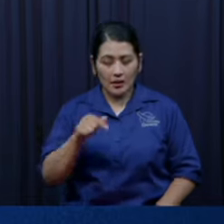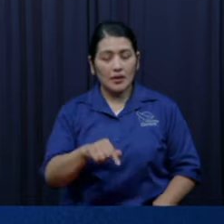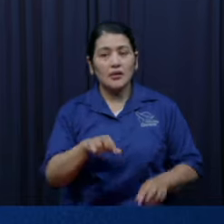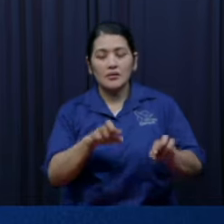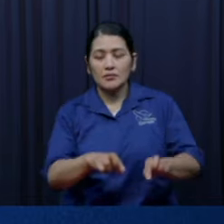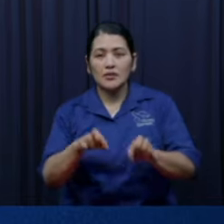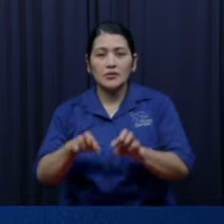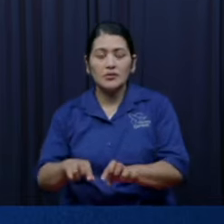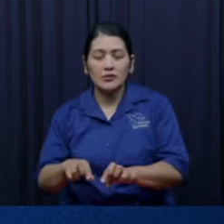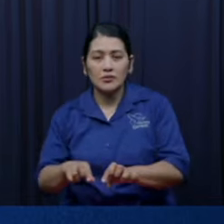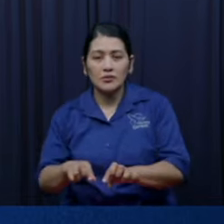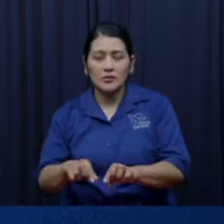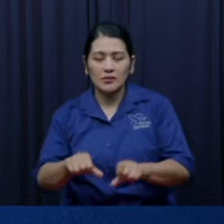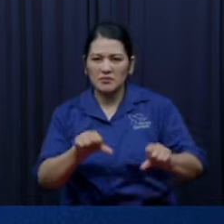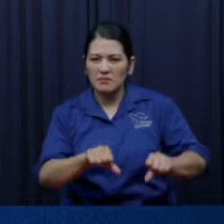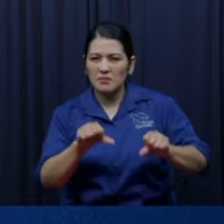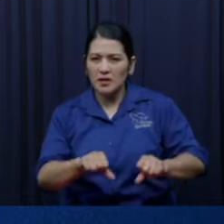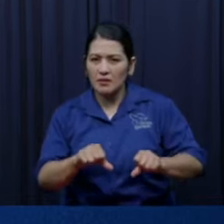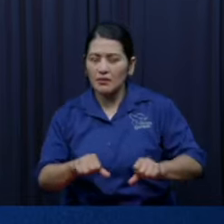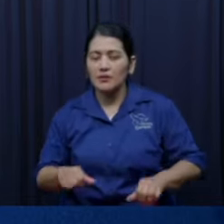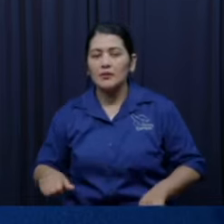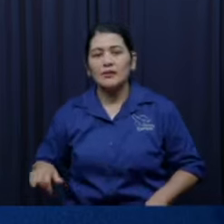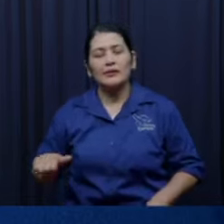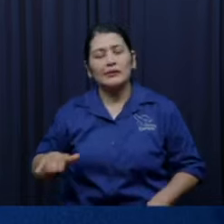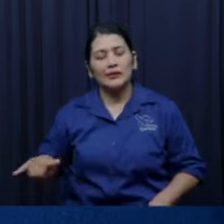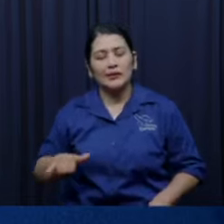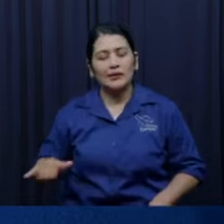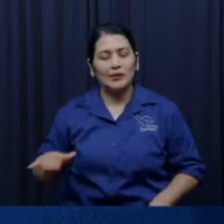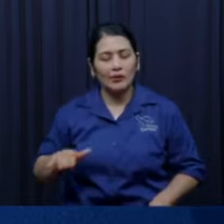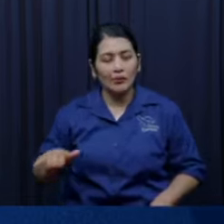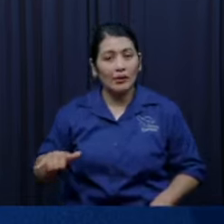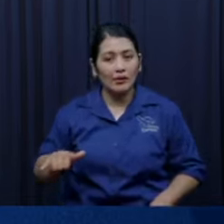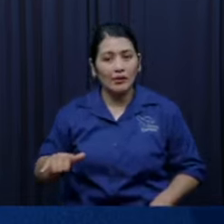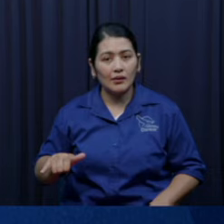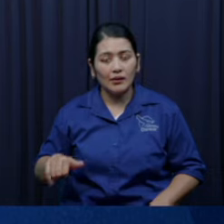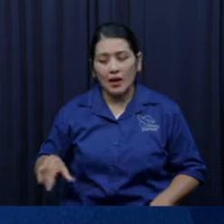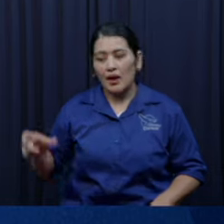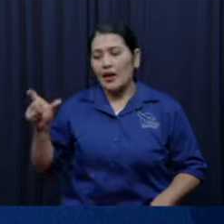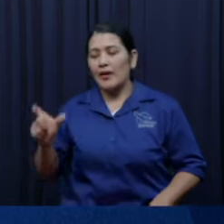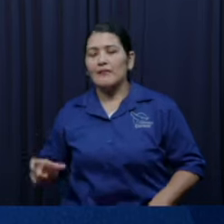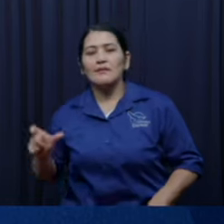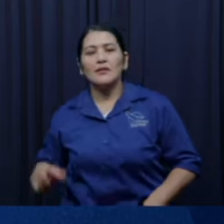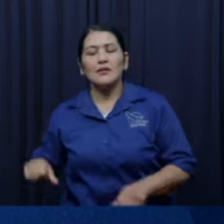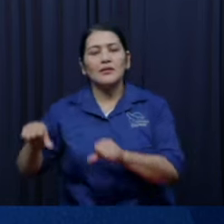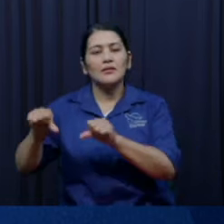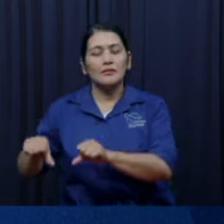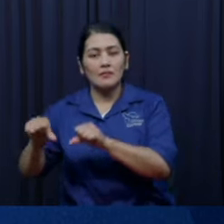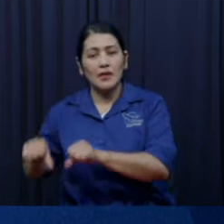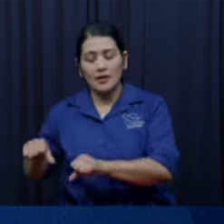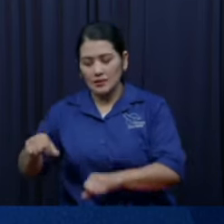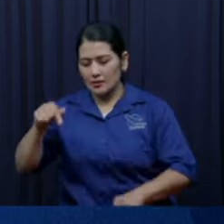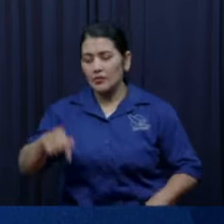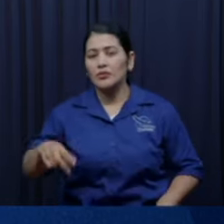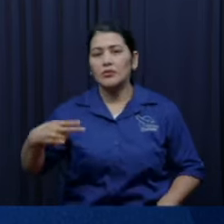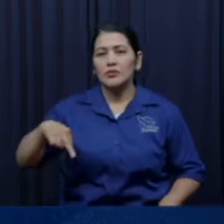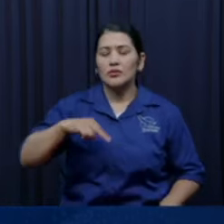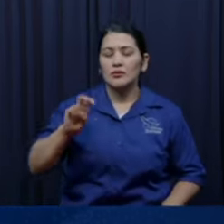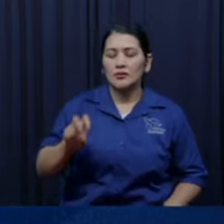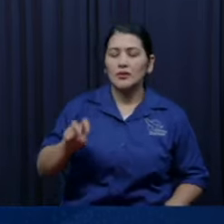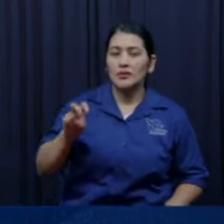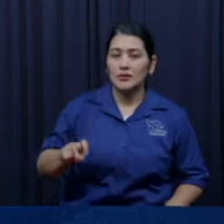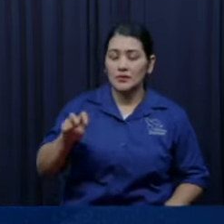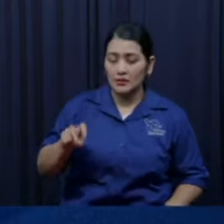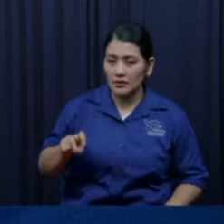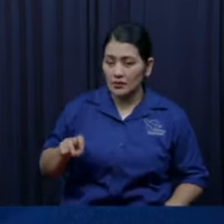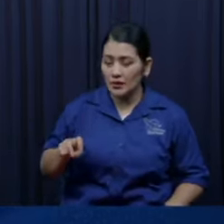Algunas más y otras menos, pero que las vamos a tener que dominar, las tenemos que dominar. Es un control que nosotros